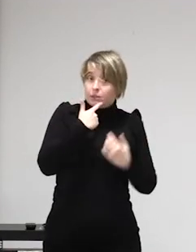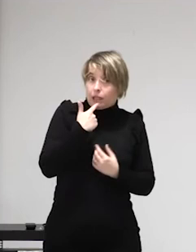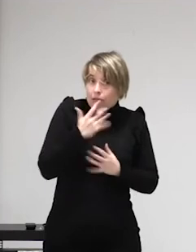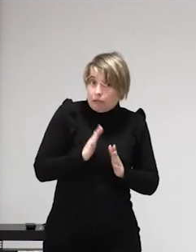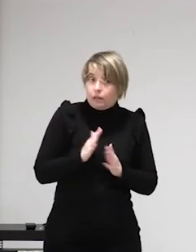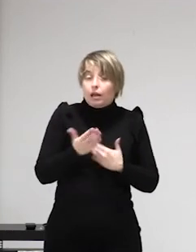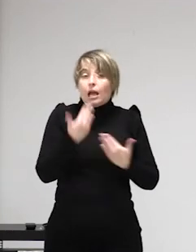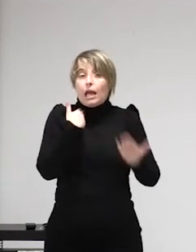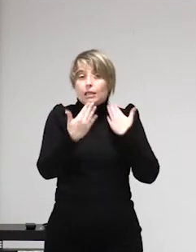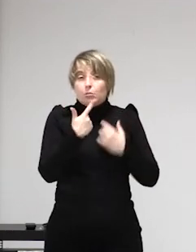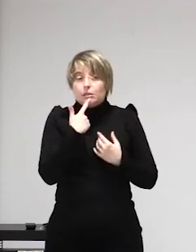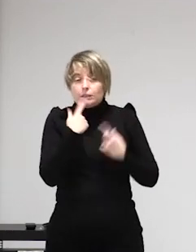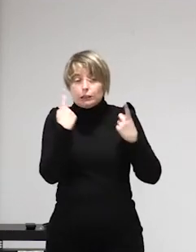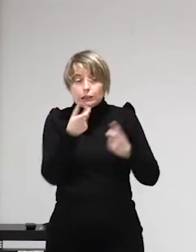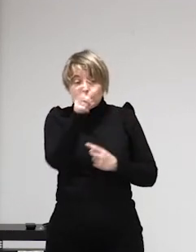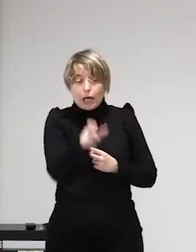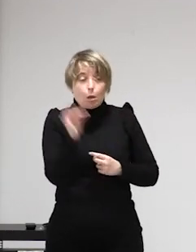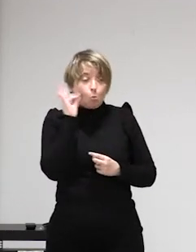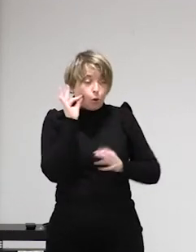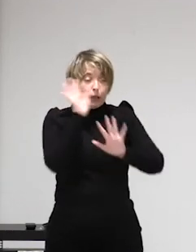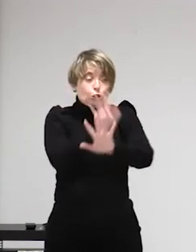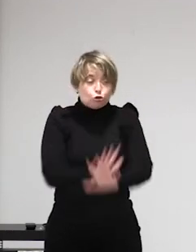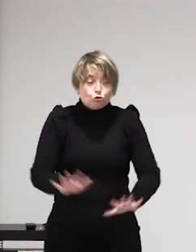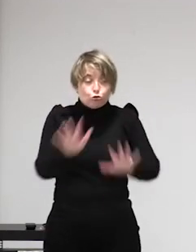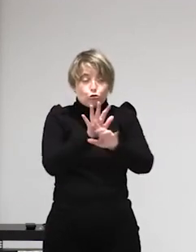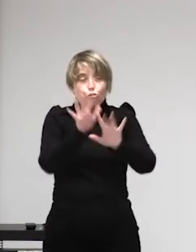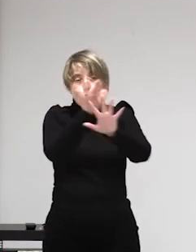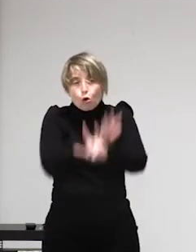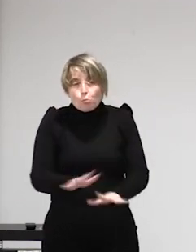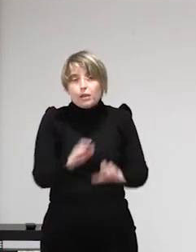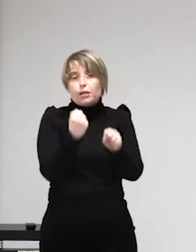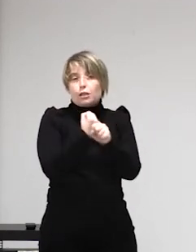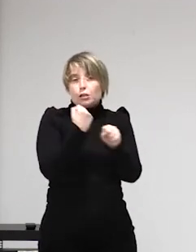lo que llega para las mujeres es mínimo ¿de acuerdo?